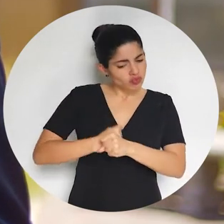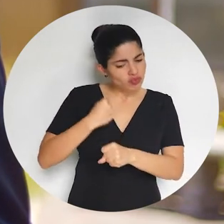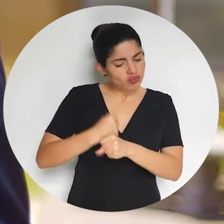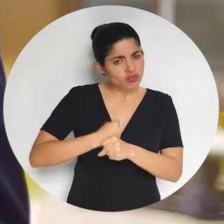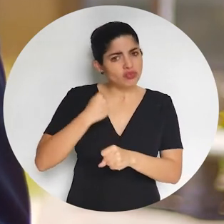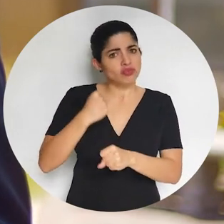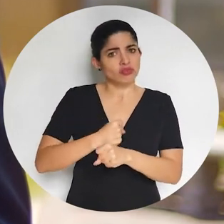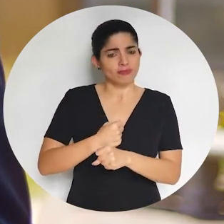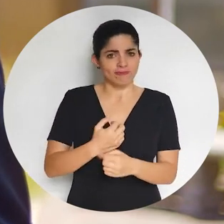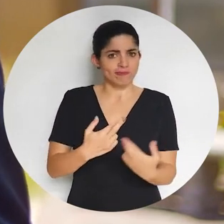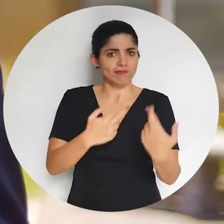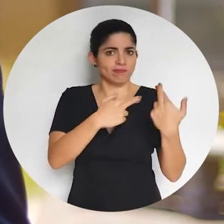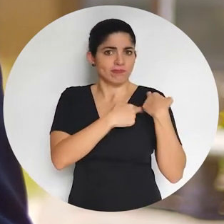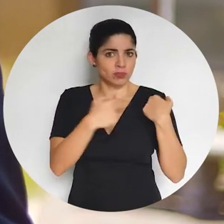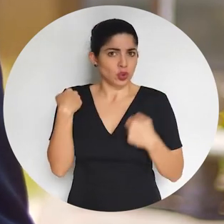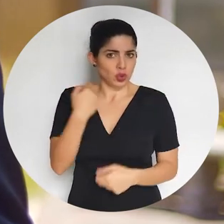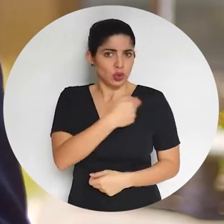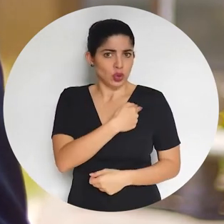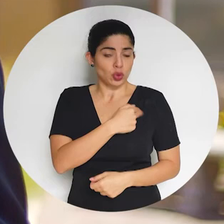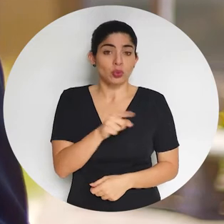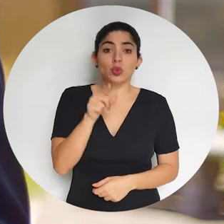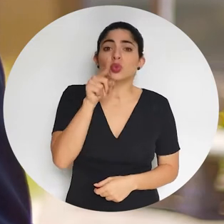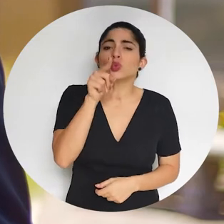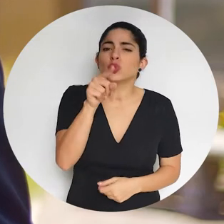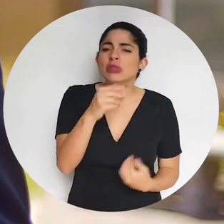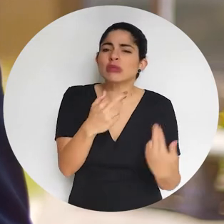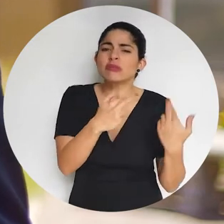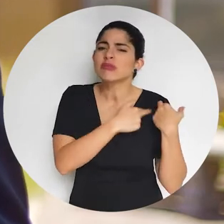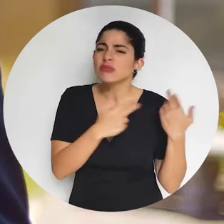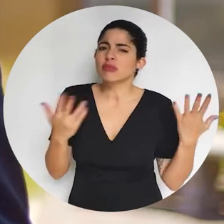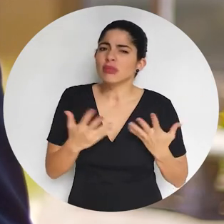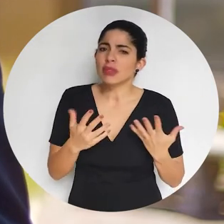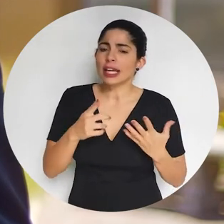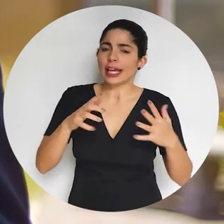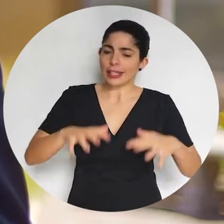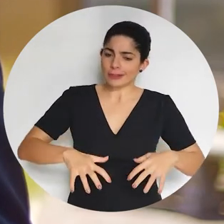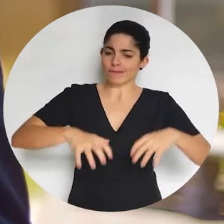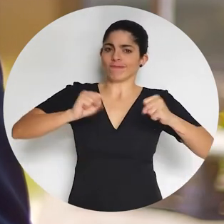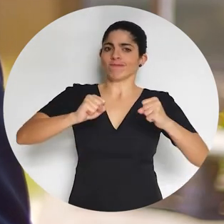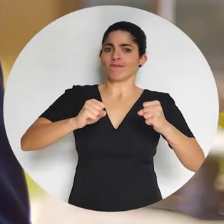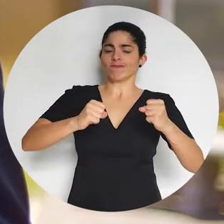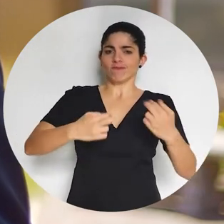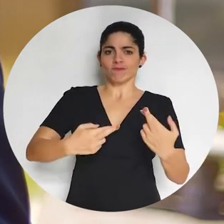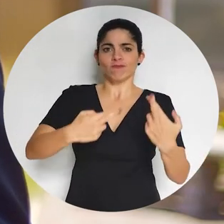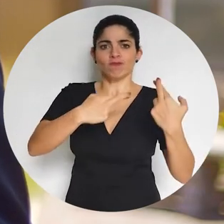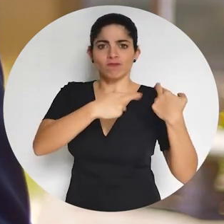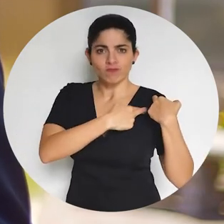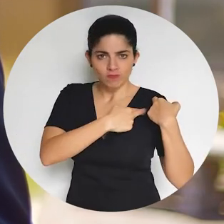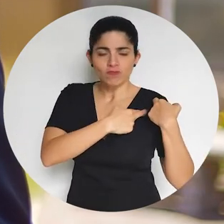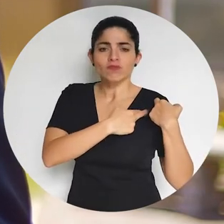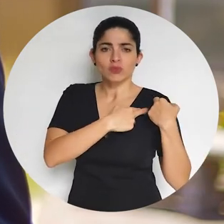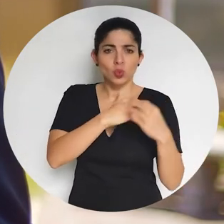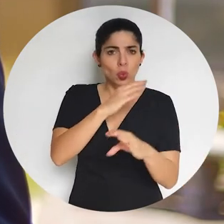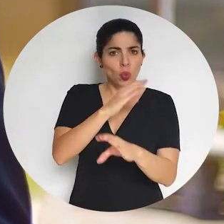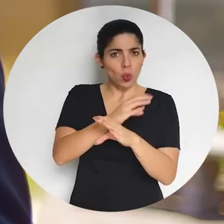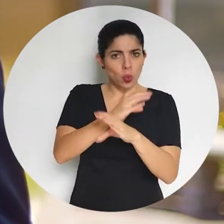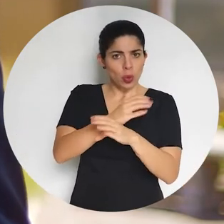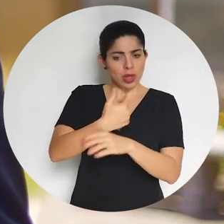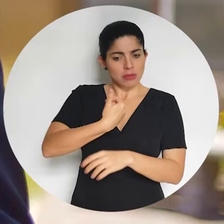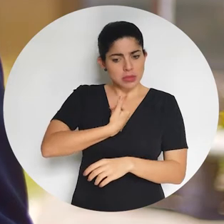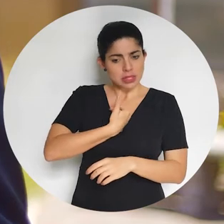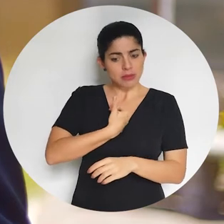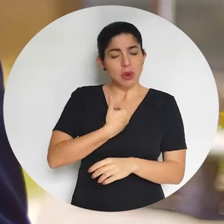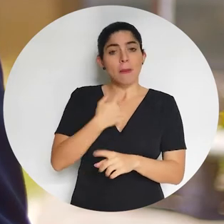hacemos el trabajo que nos corresponde. A usted le toca asumir la responsabilidad